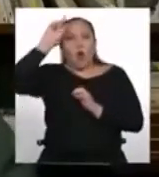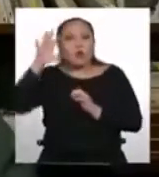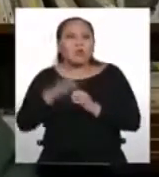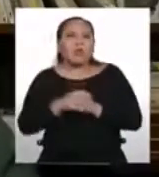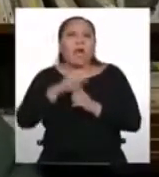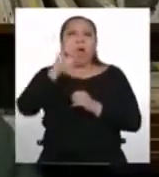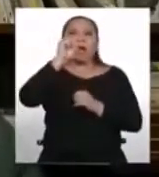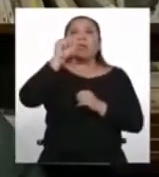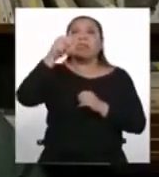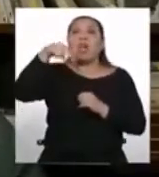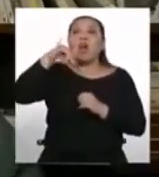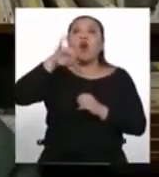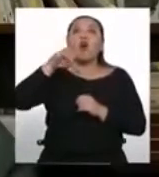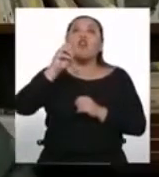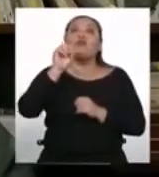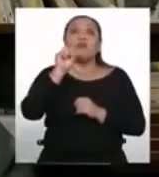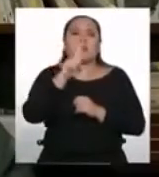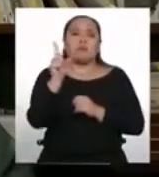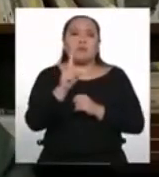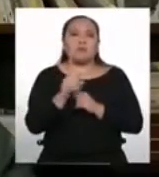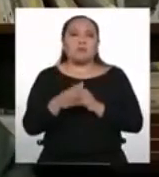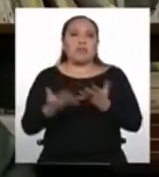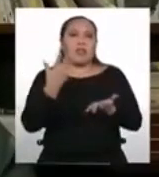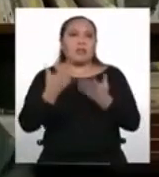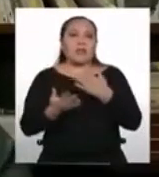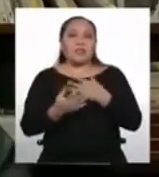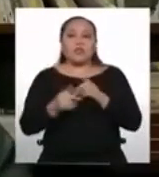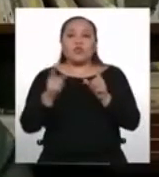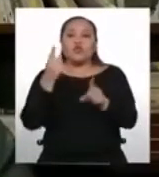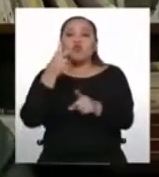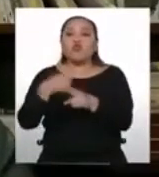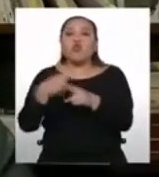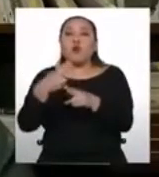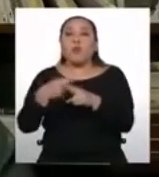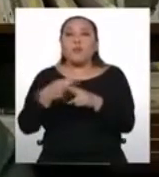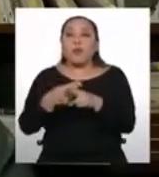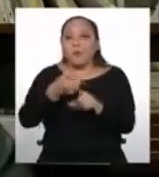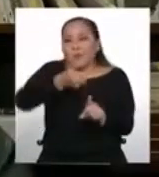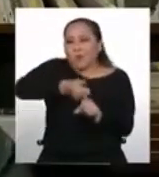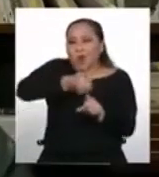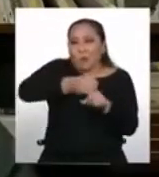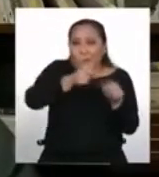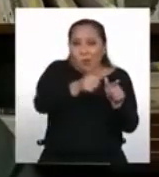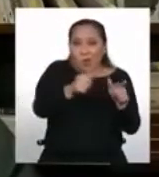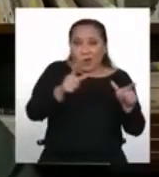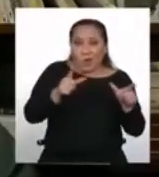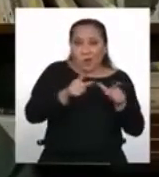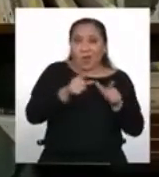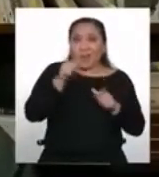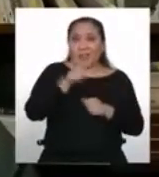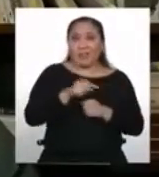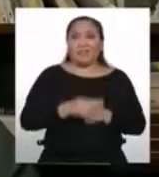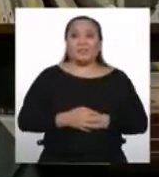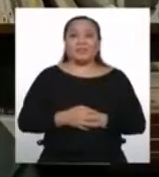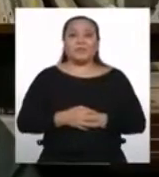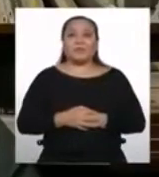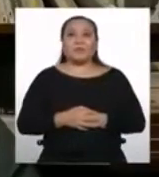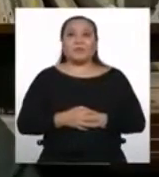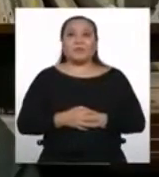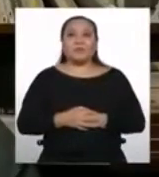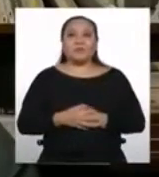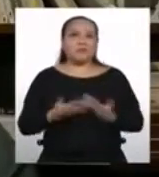sino que a veces es un nombre que está en una lengua originaria. Y donde uno mire en el Perú,